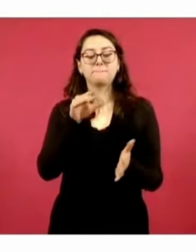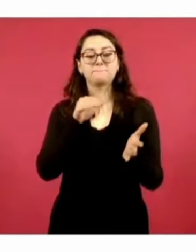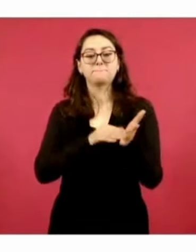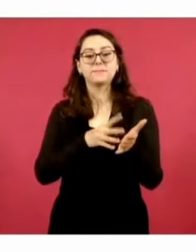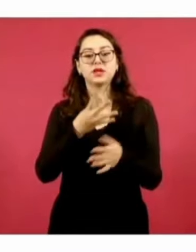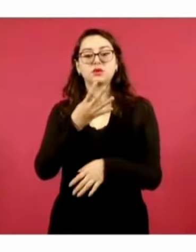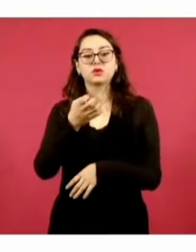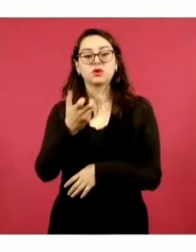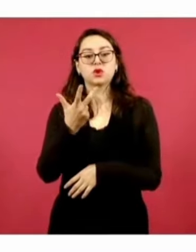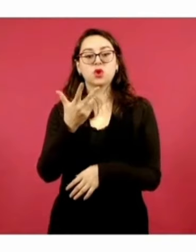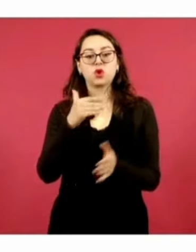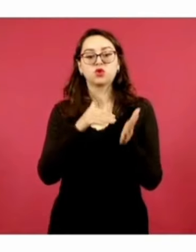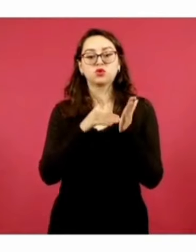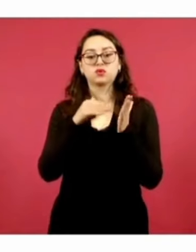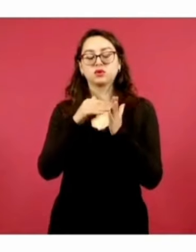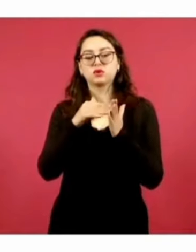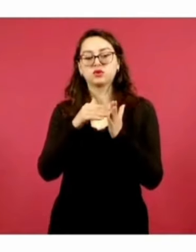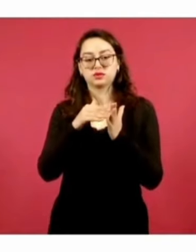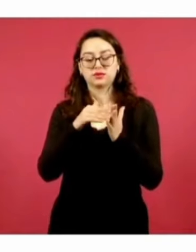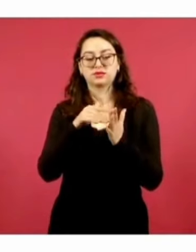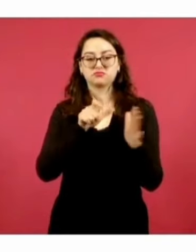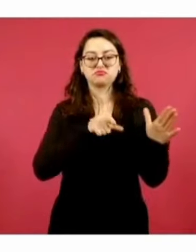ocho millones.